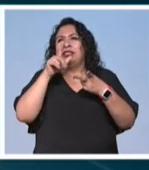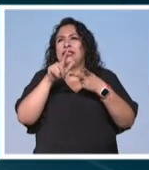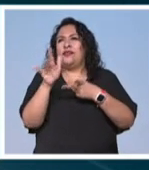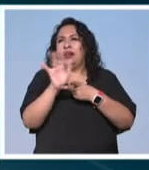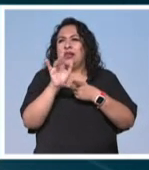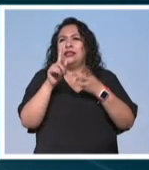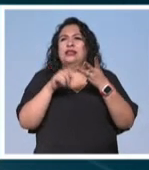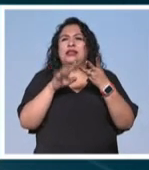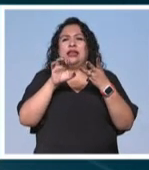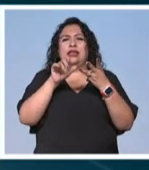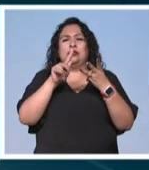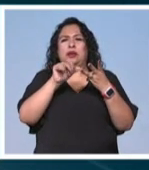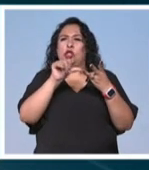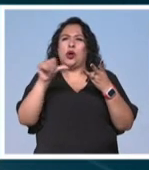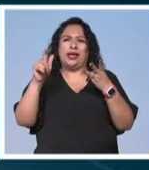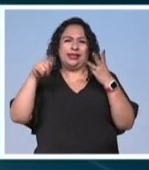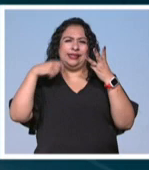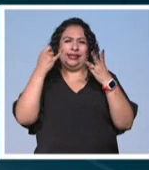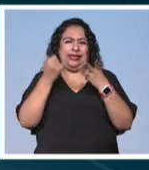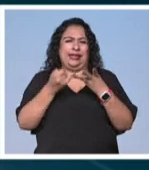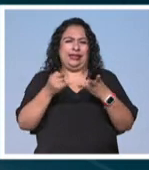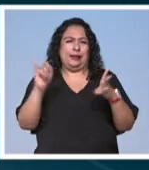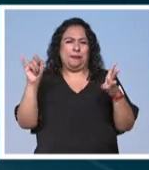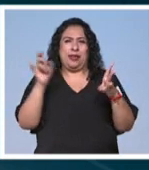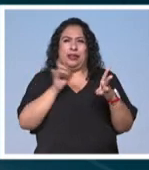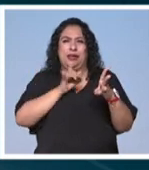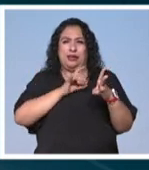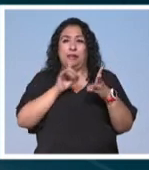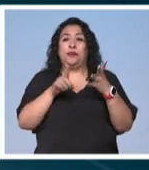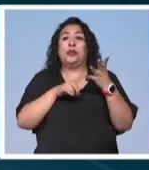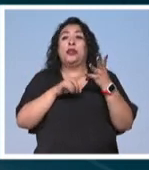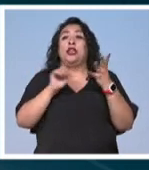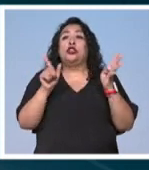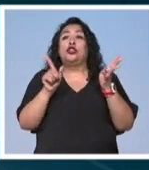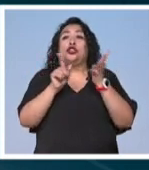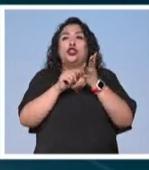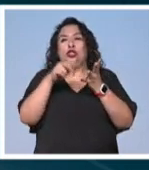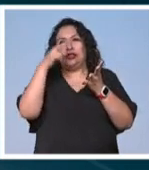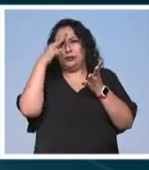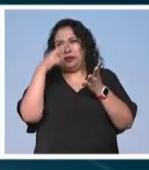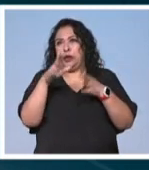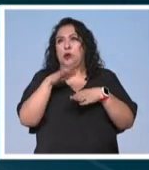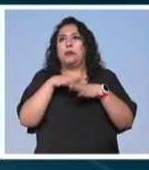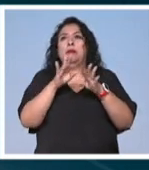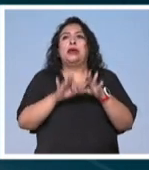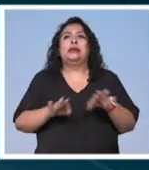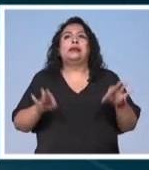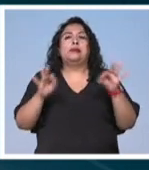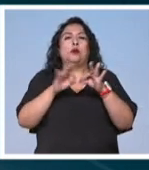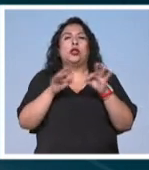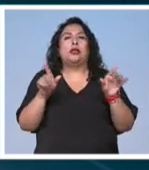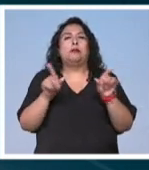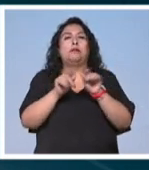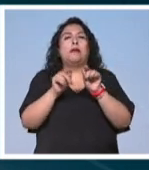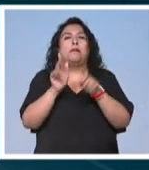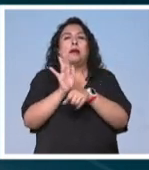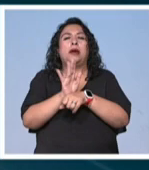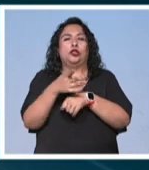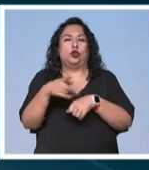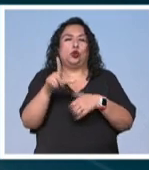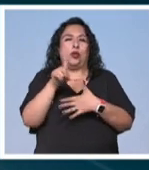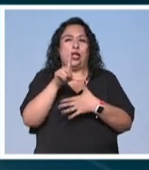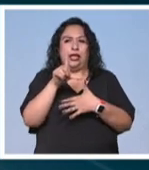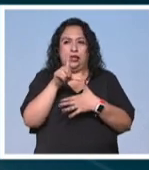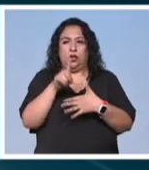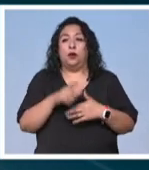cine Espanto dedicado al cine independiente de terror y Shorts México el más importante de cortometrajes en Latinoamérica